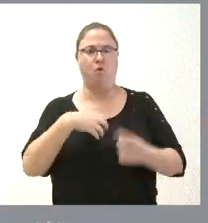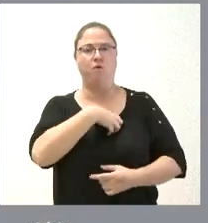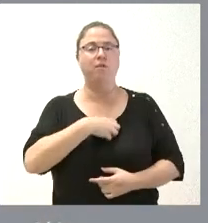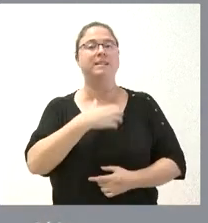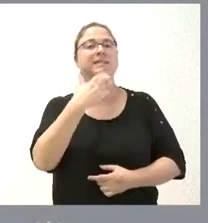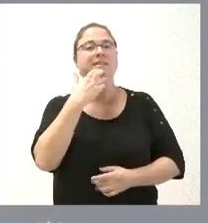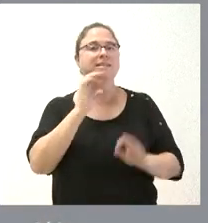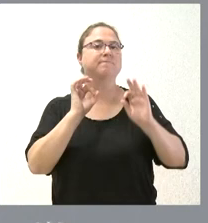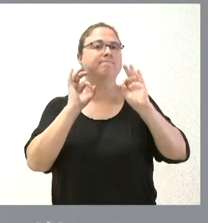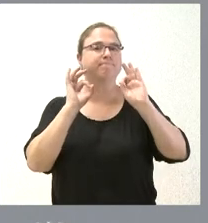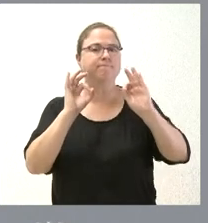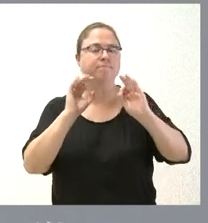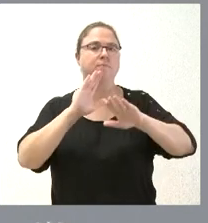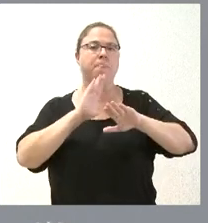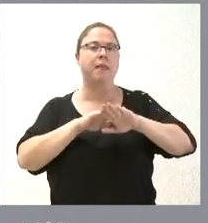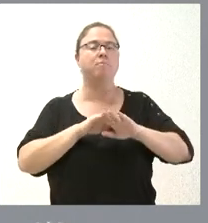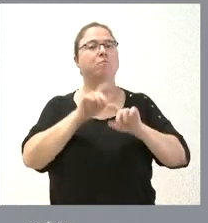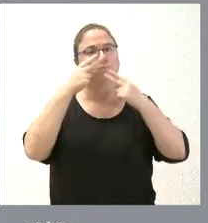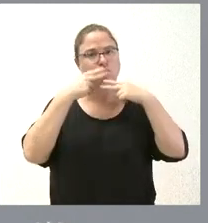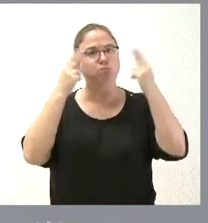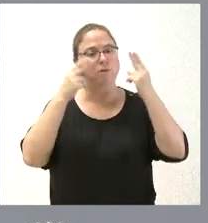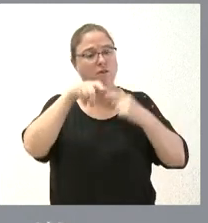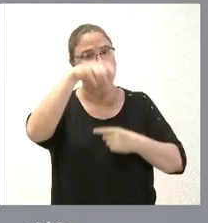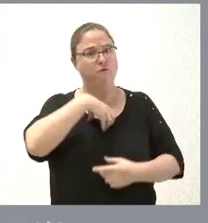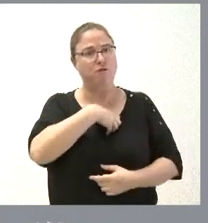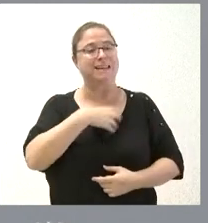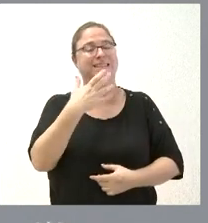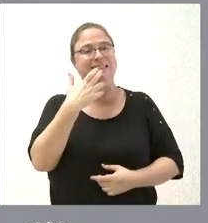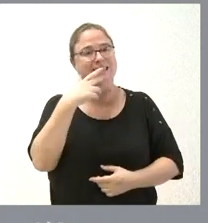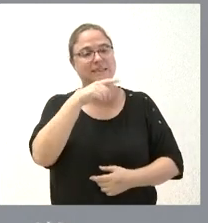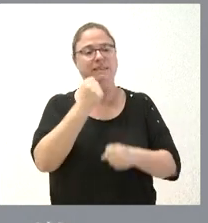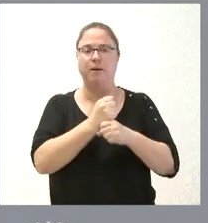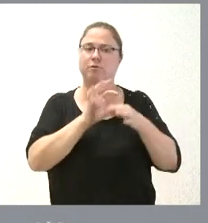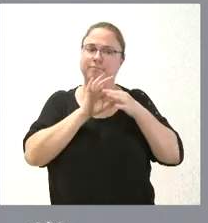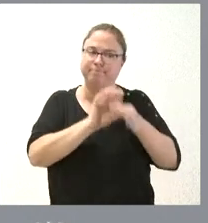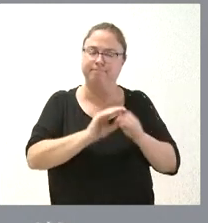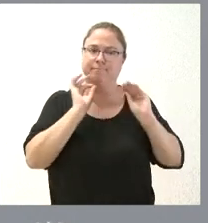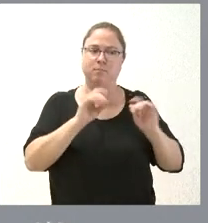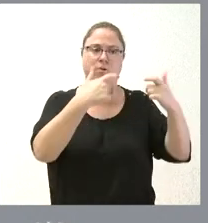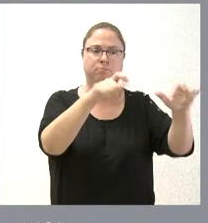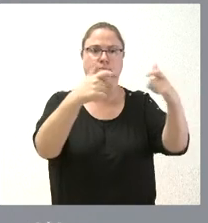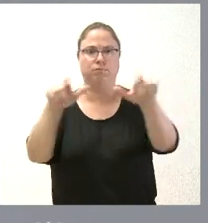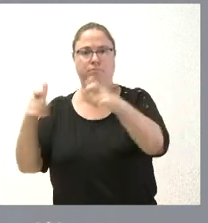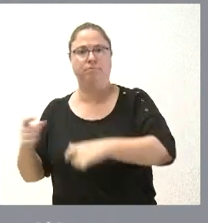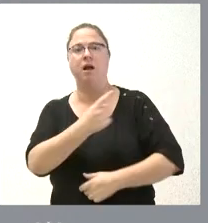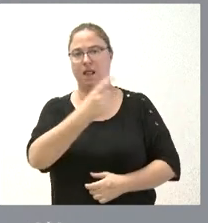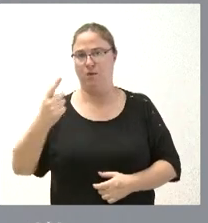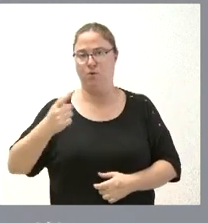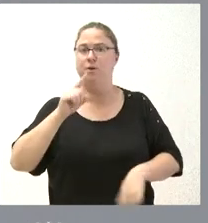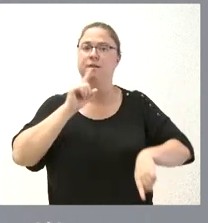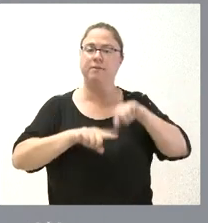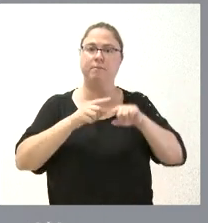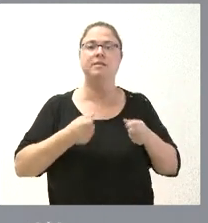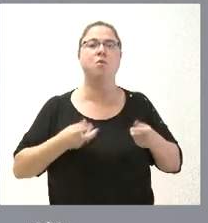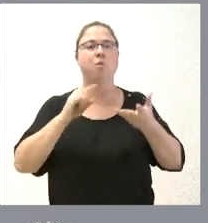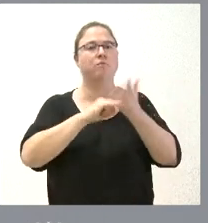sino a la especialización de los empleados públicos que tienen que llevar a cabo esta tarea en cada uno de los departamentos, que, en función del número